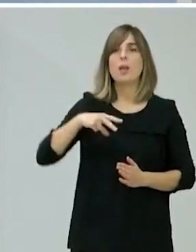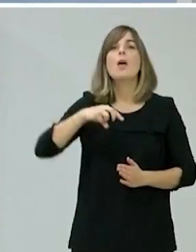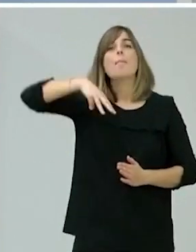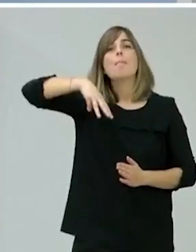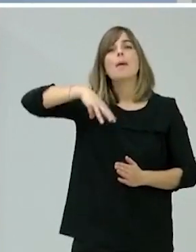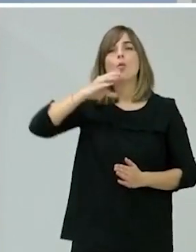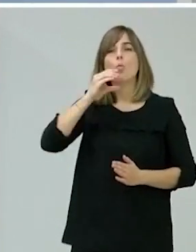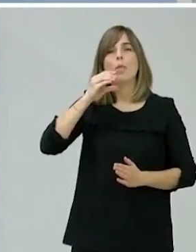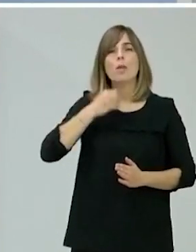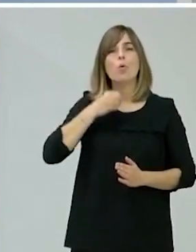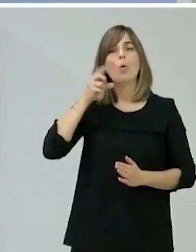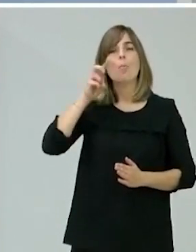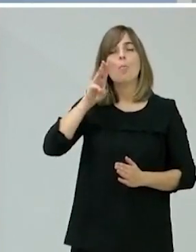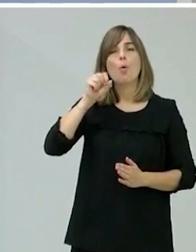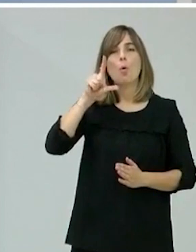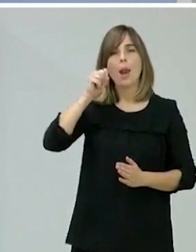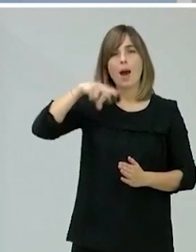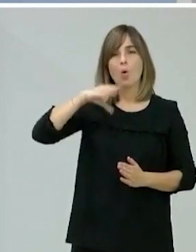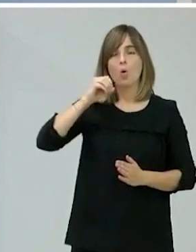Entrambasaguas.